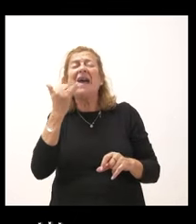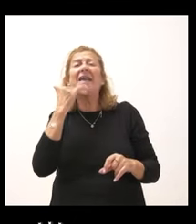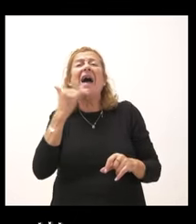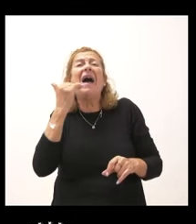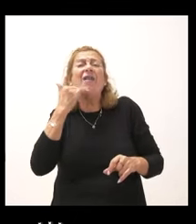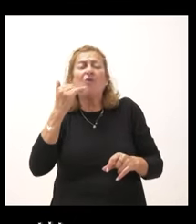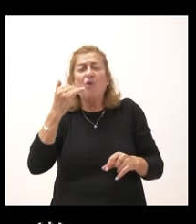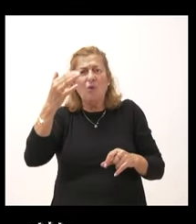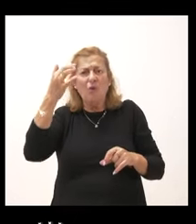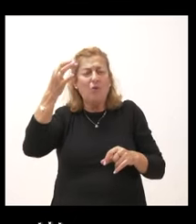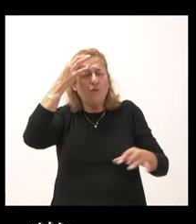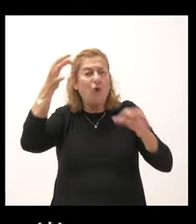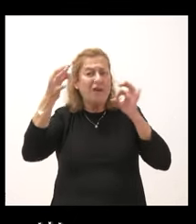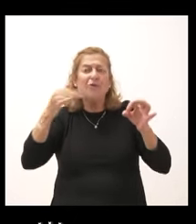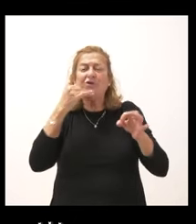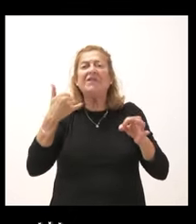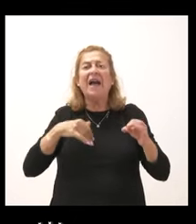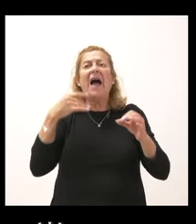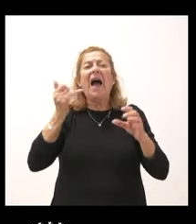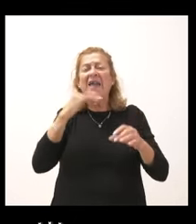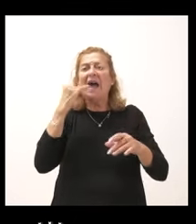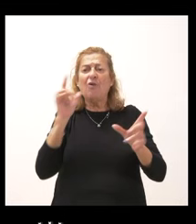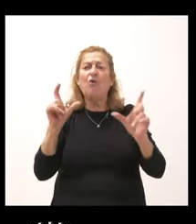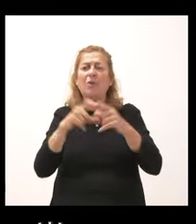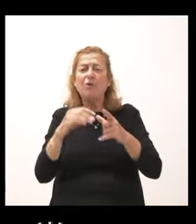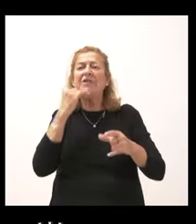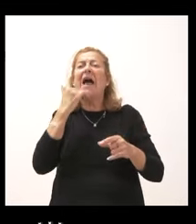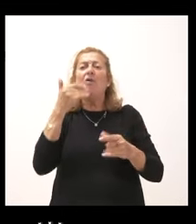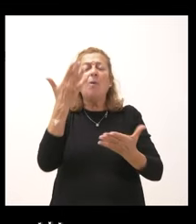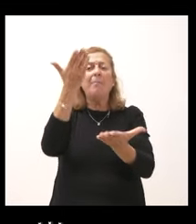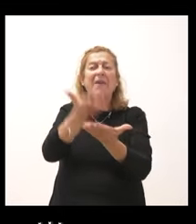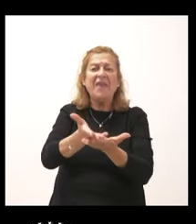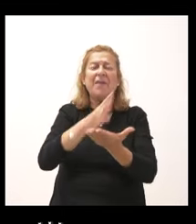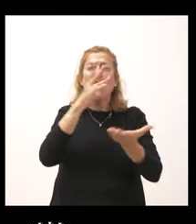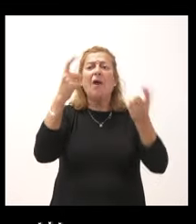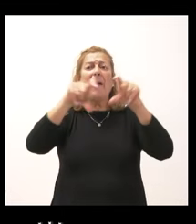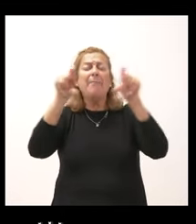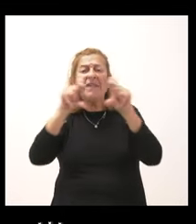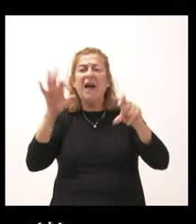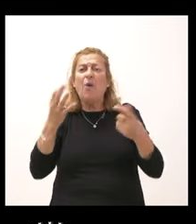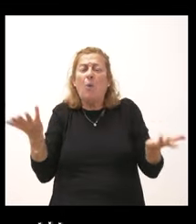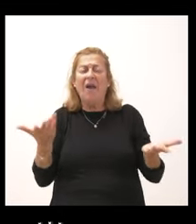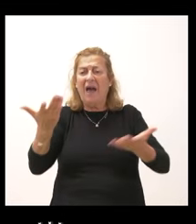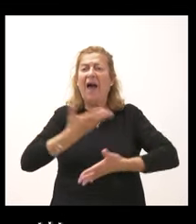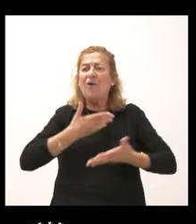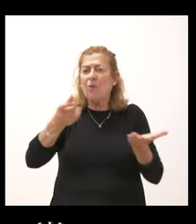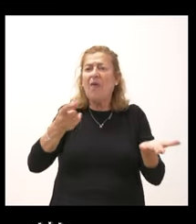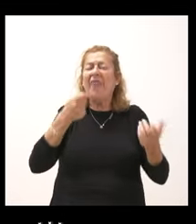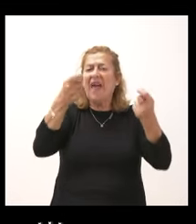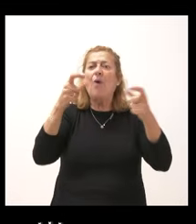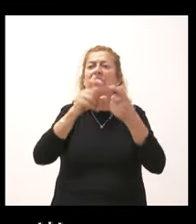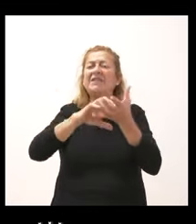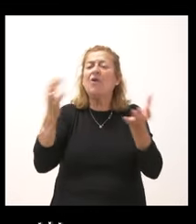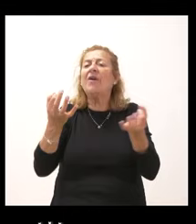concreto, si se han mantenido reuniones, si hay alguna petición por parte de la empresa o cómo es esa ayuda que ofrece la Junta de